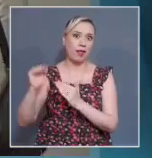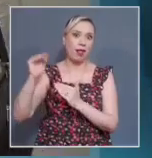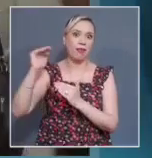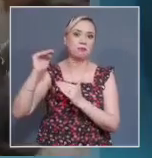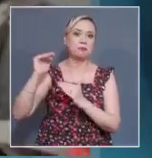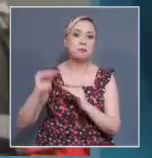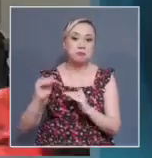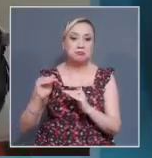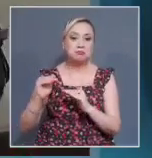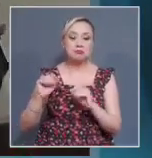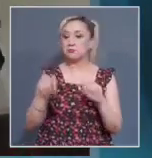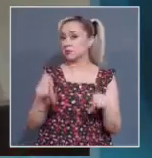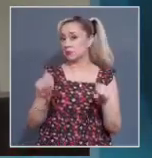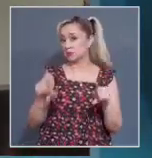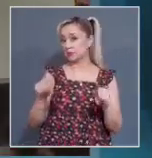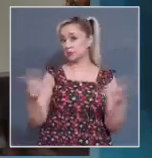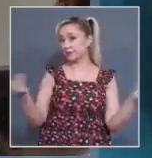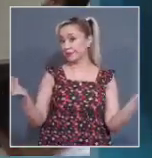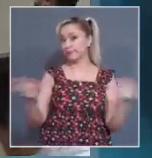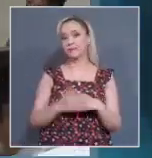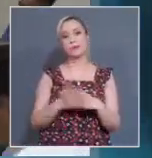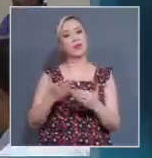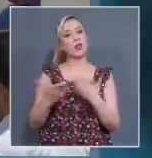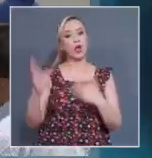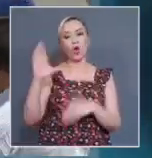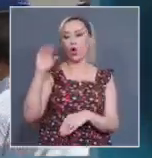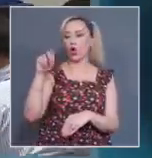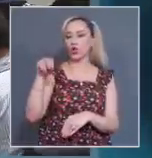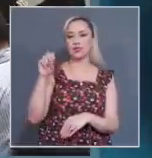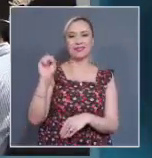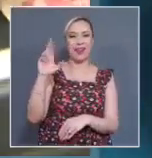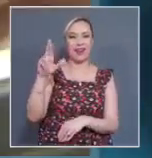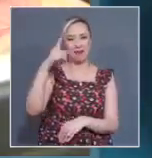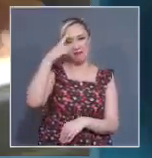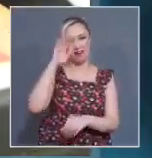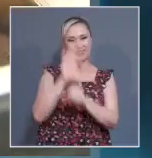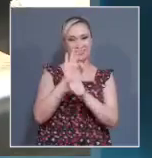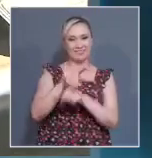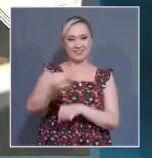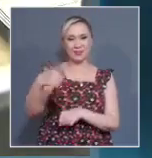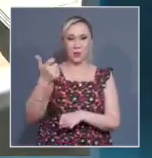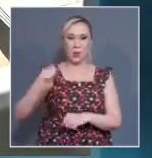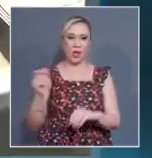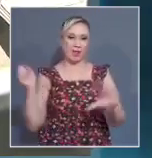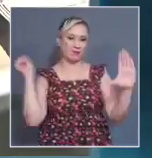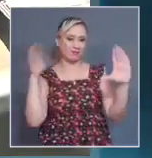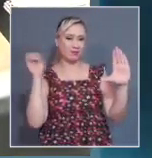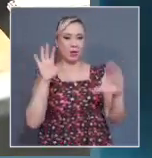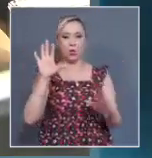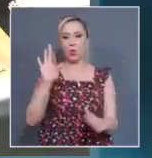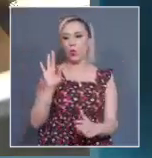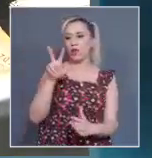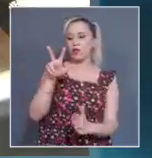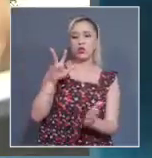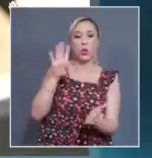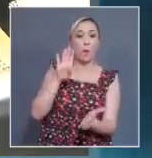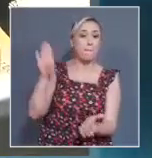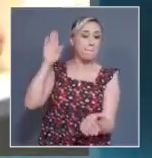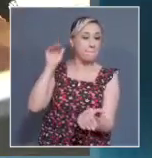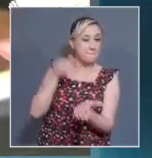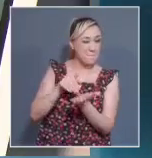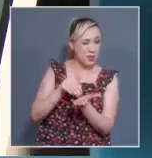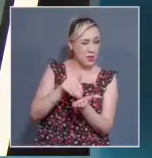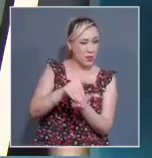Según cifras de la CONSAR, las Afores manejaban 5.48 billones de pesos al cierre de mayo, lo que